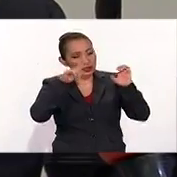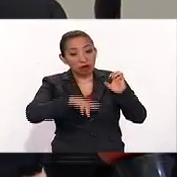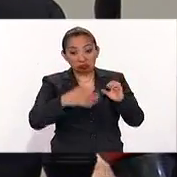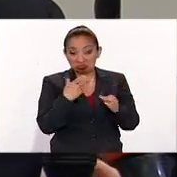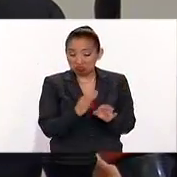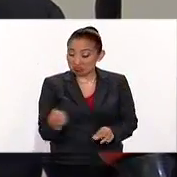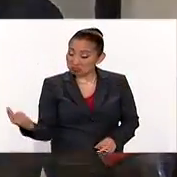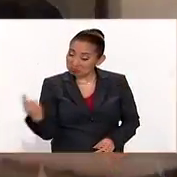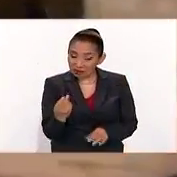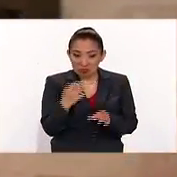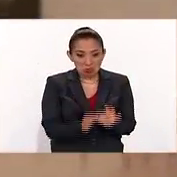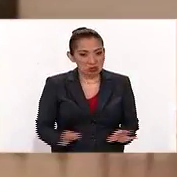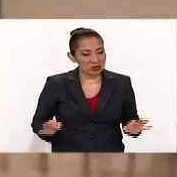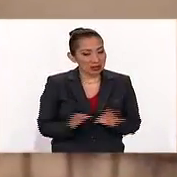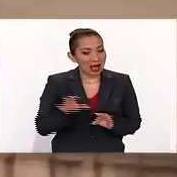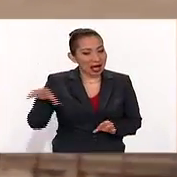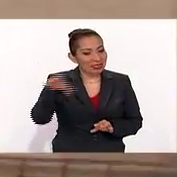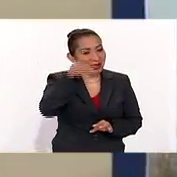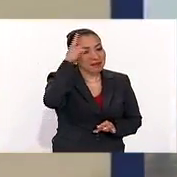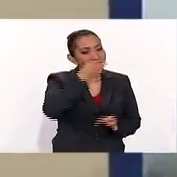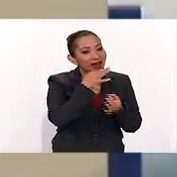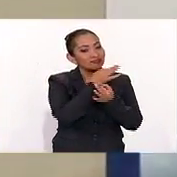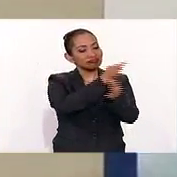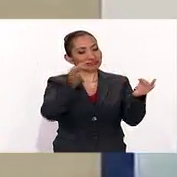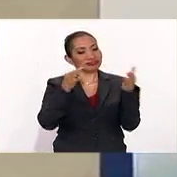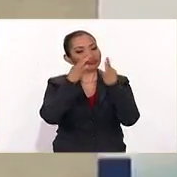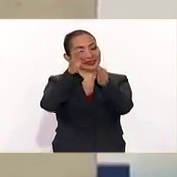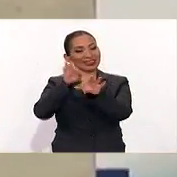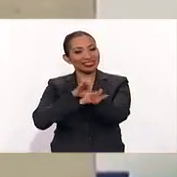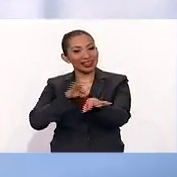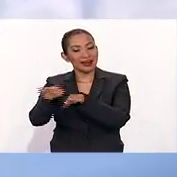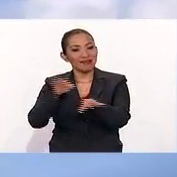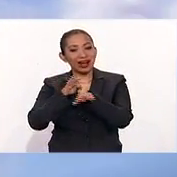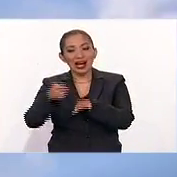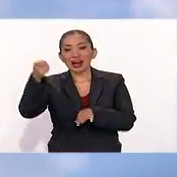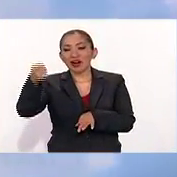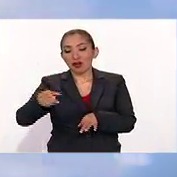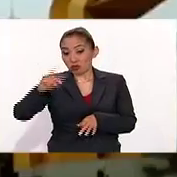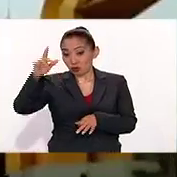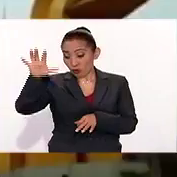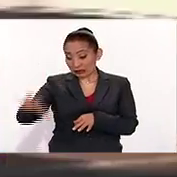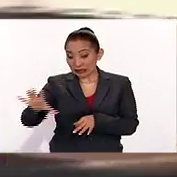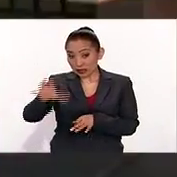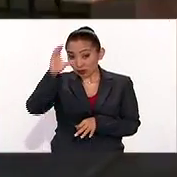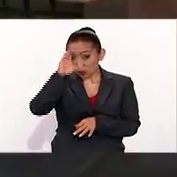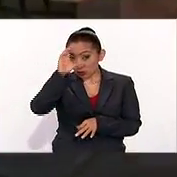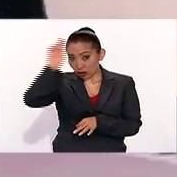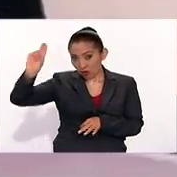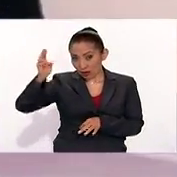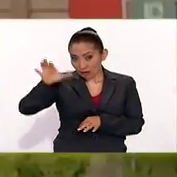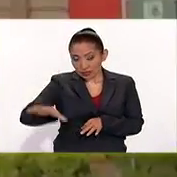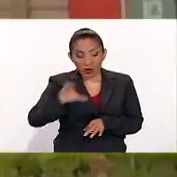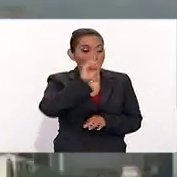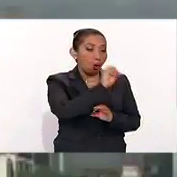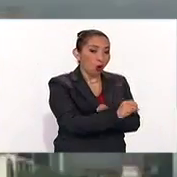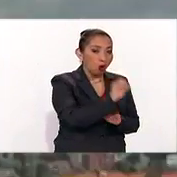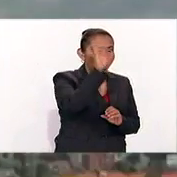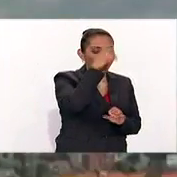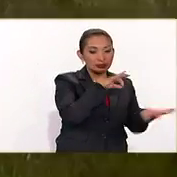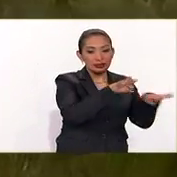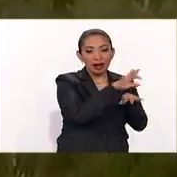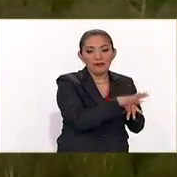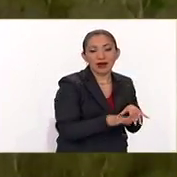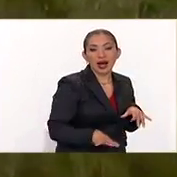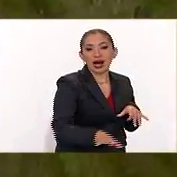herramientas necesarias para poder difundir el trabajo, por un lado, de lo que es cultura universal o lo que es el